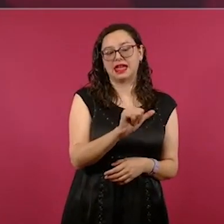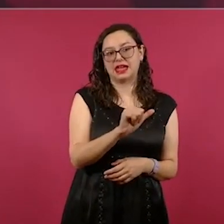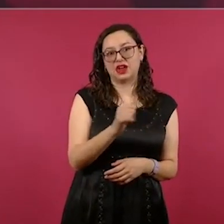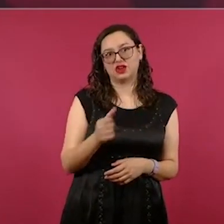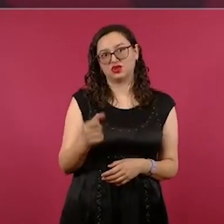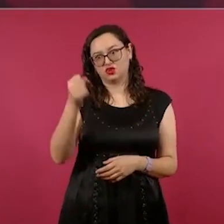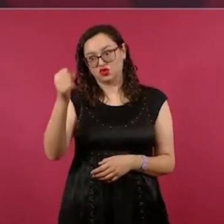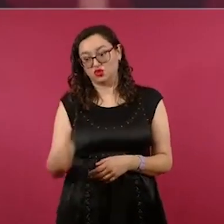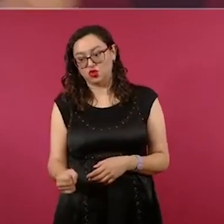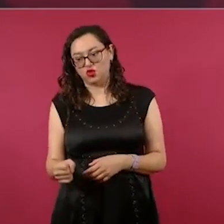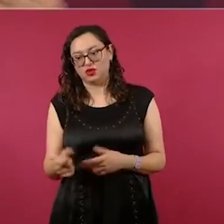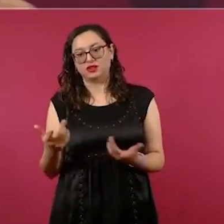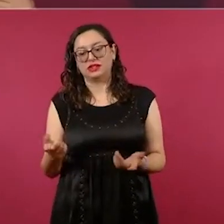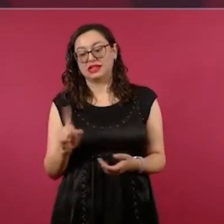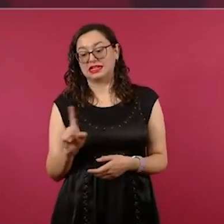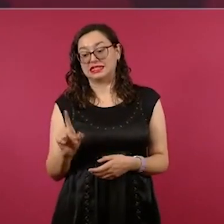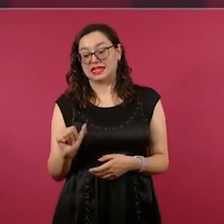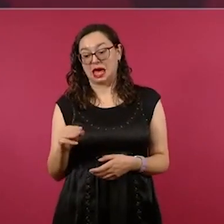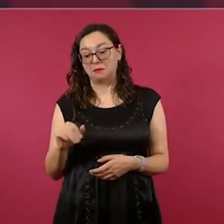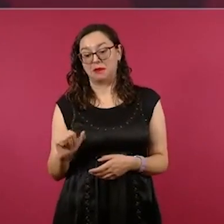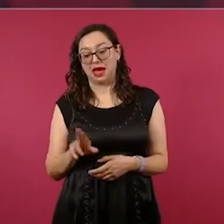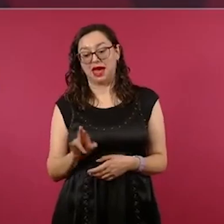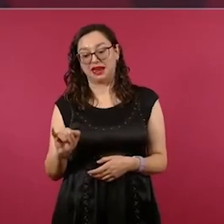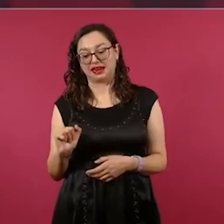¿Qué hacía falta?